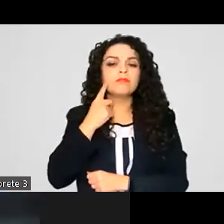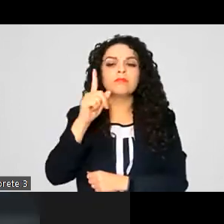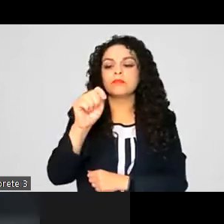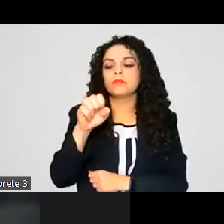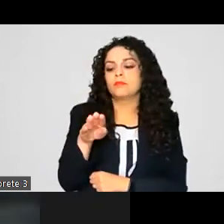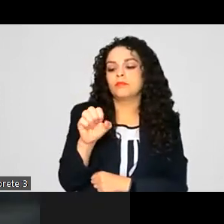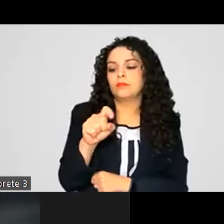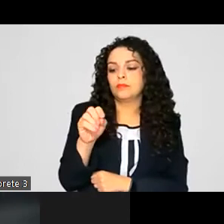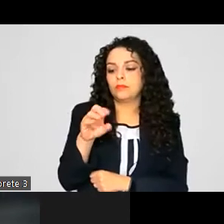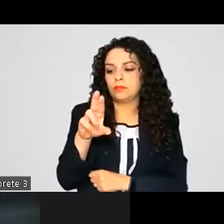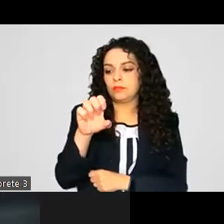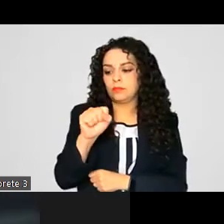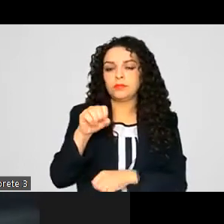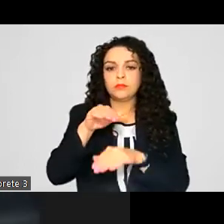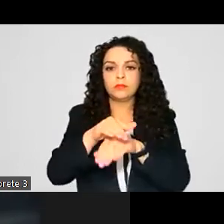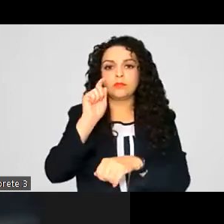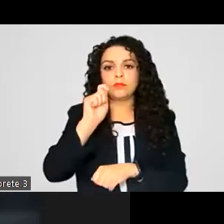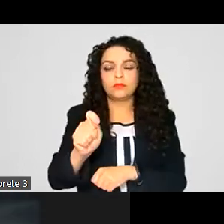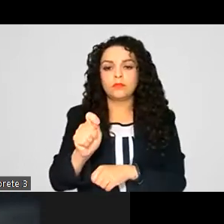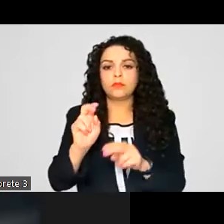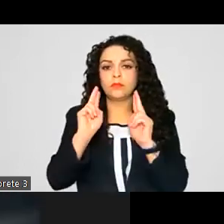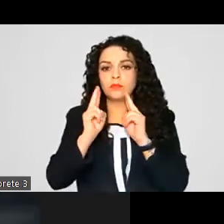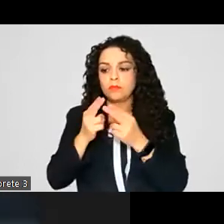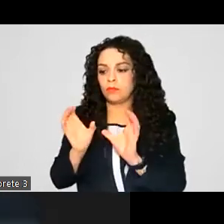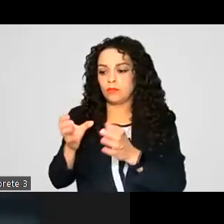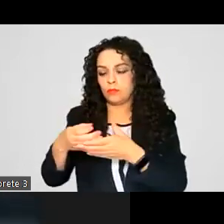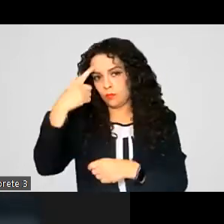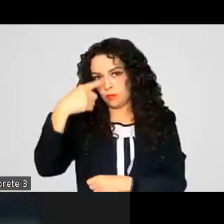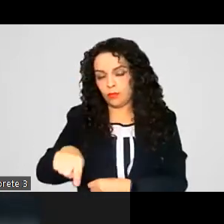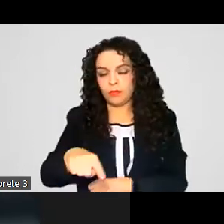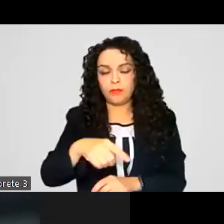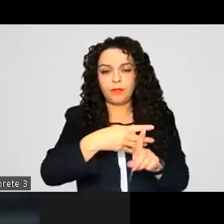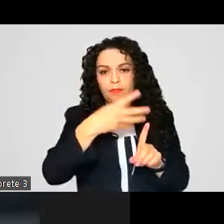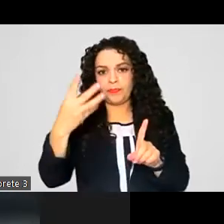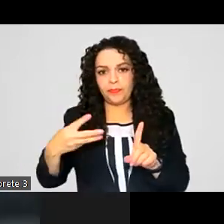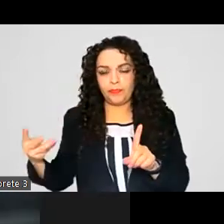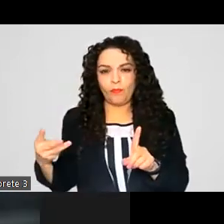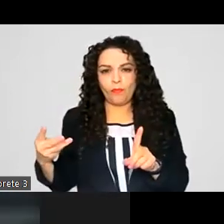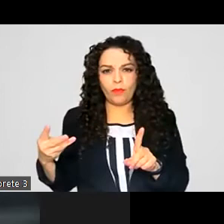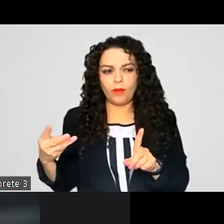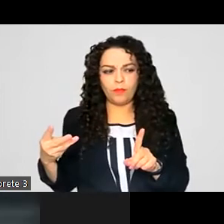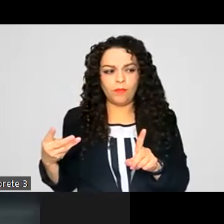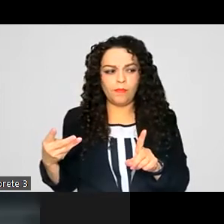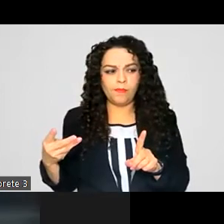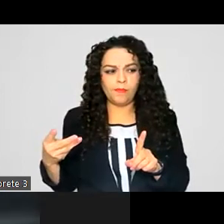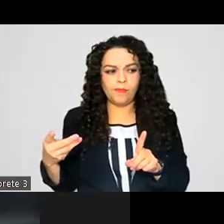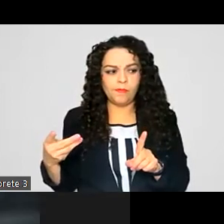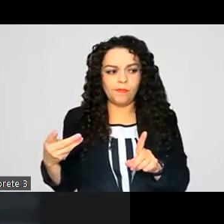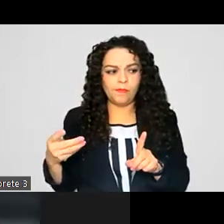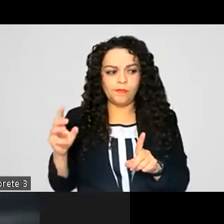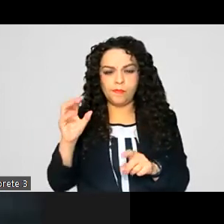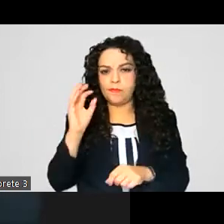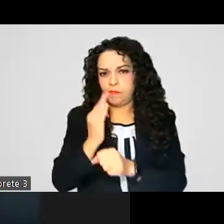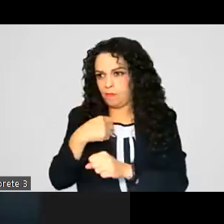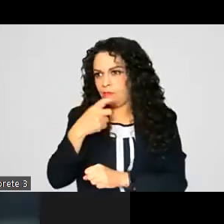la unidad de diversidad sexual y su conformación que es la ay Dios